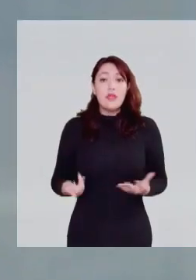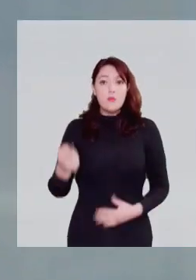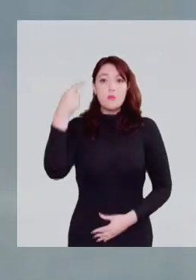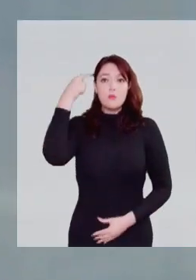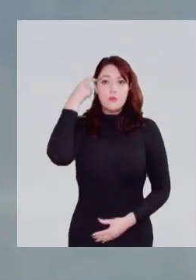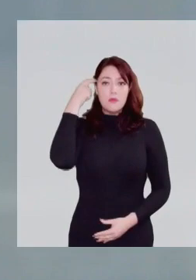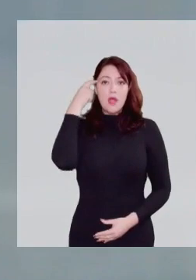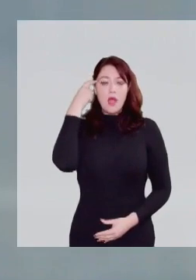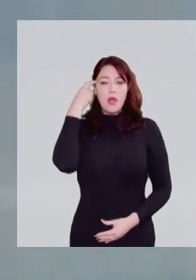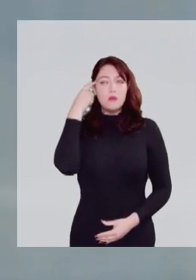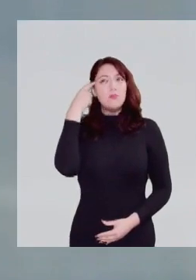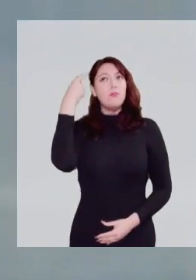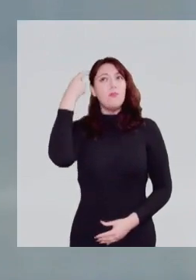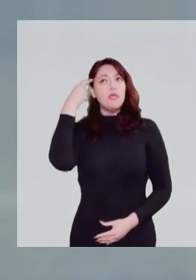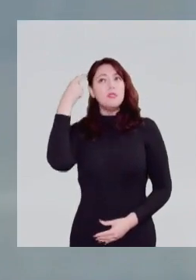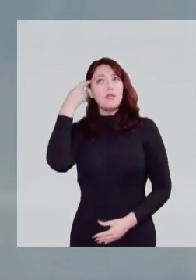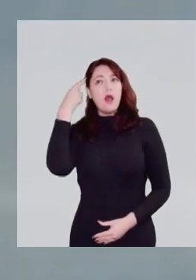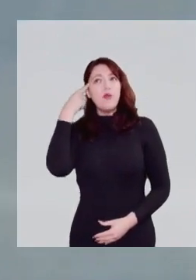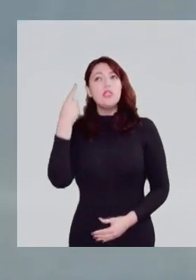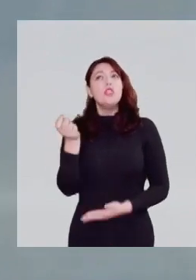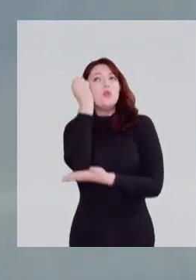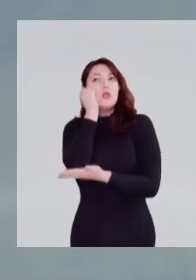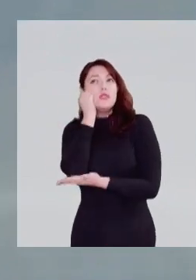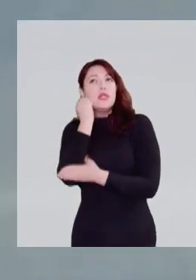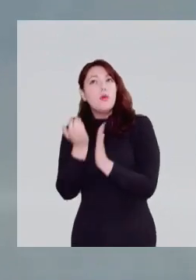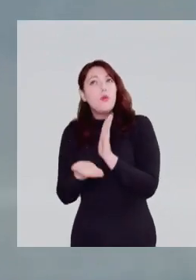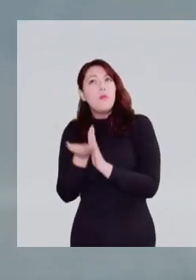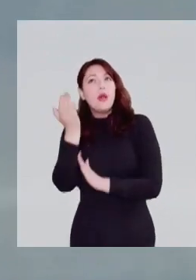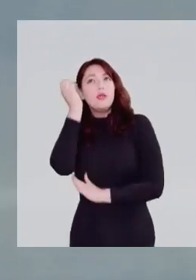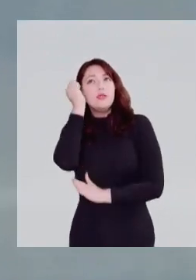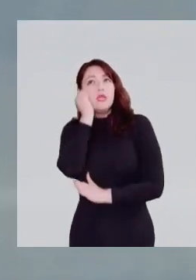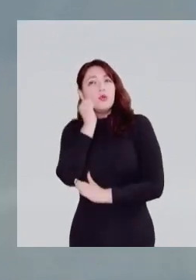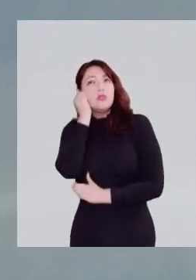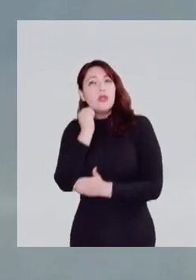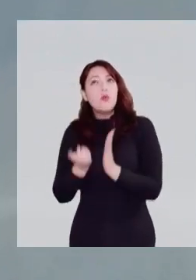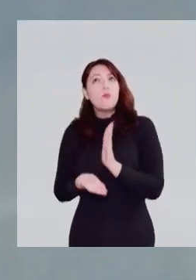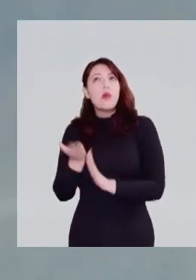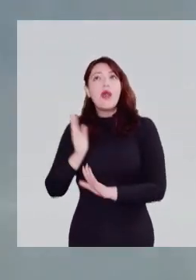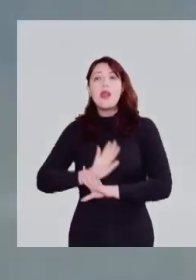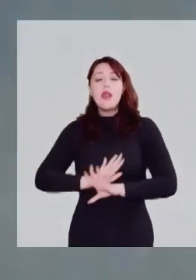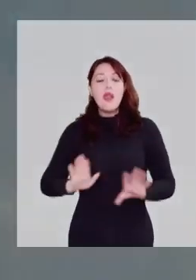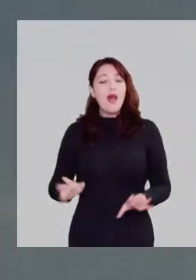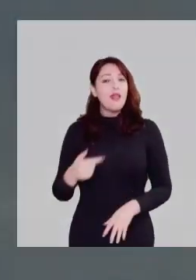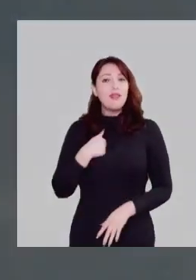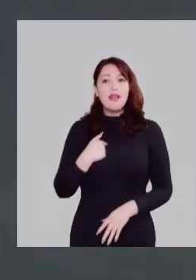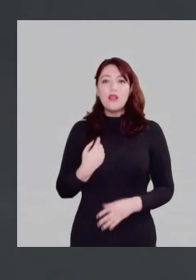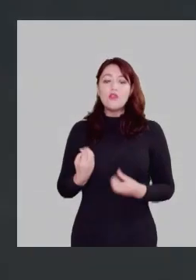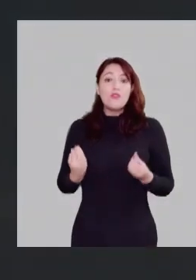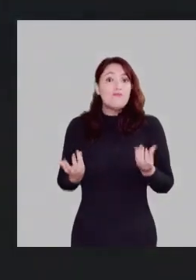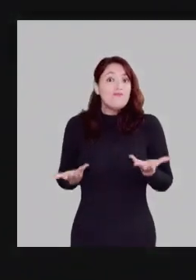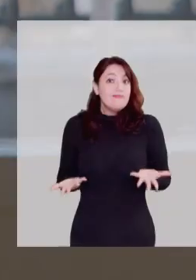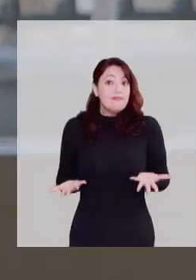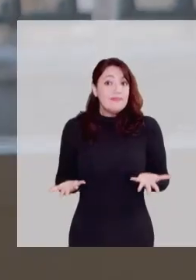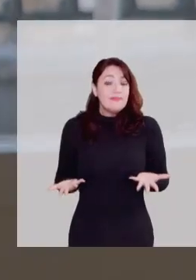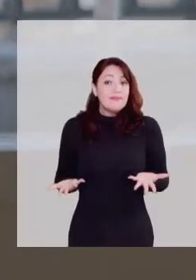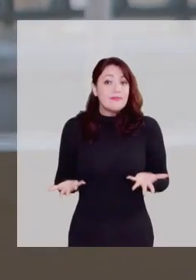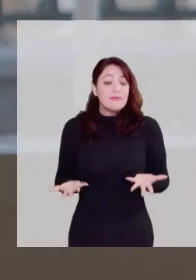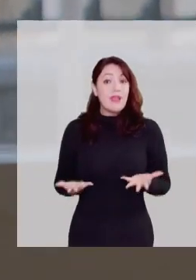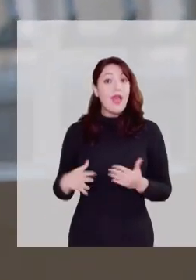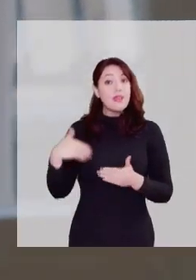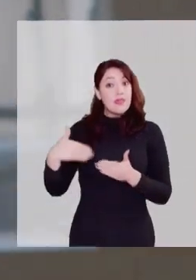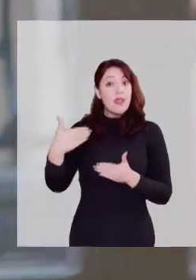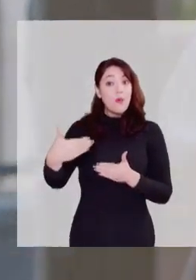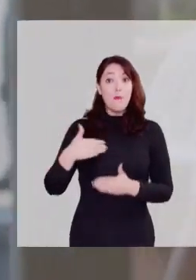Y se me metió en la cabeza una frase. Y si nos quisiéramos más. Y si nos quisiéramos más. Nada de esto hubiera pasado. Y si nos quisiéramos más.